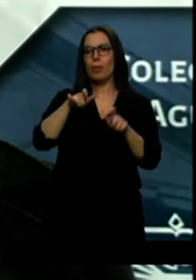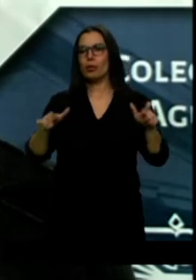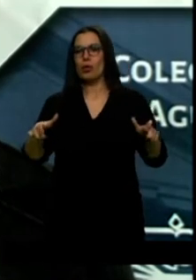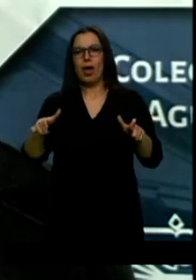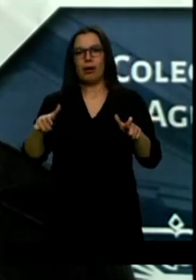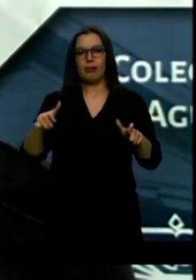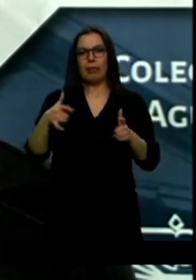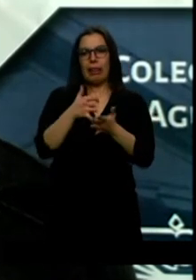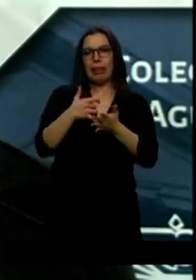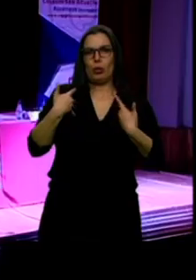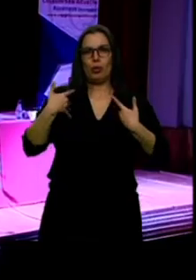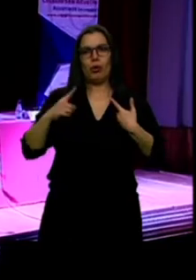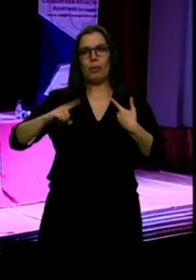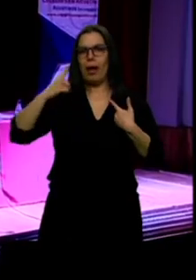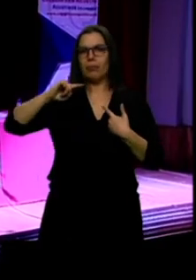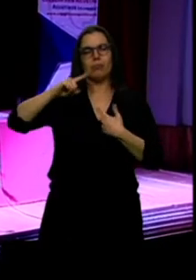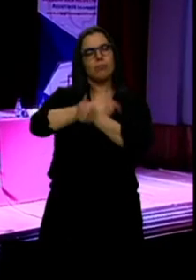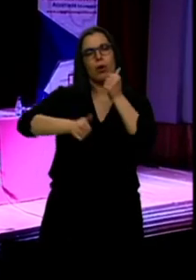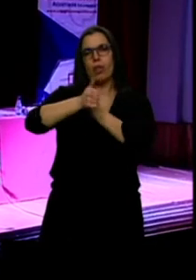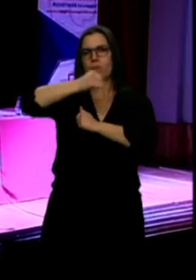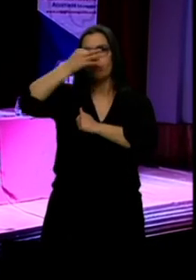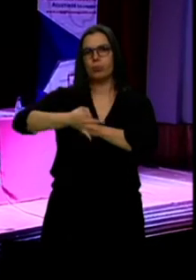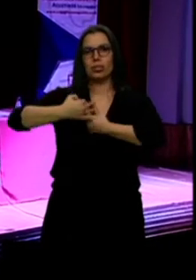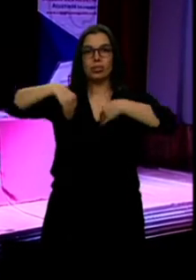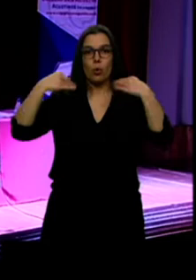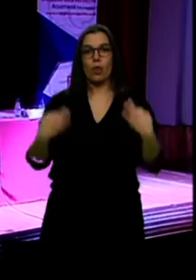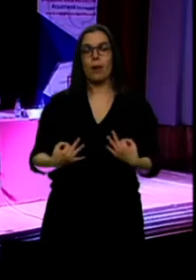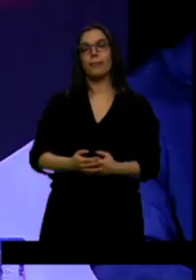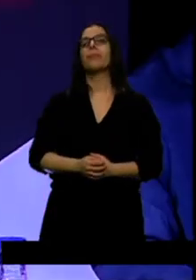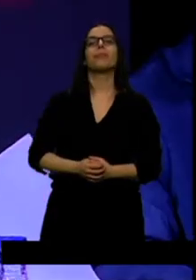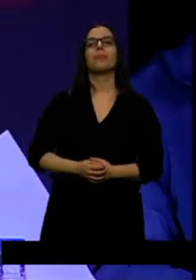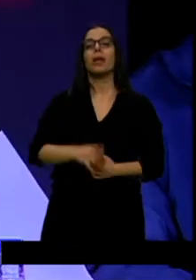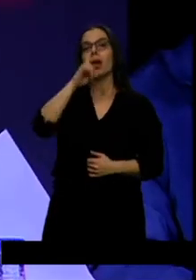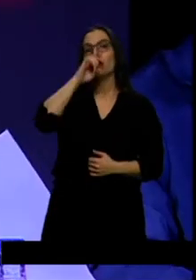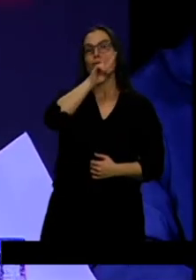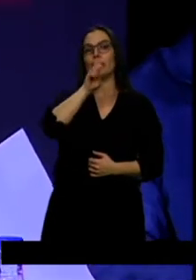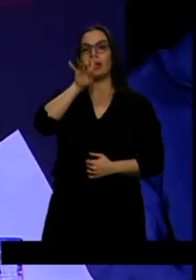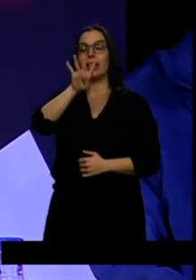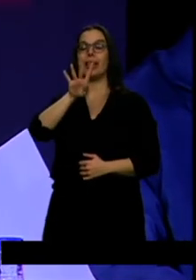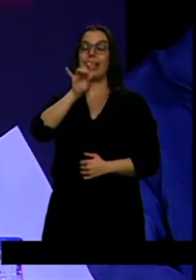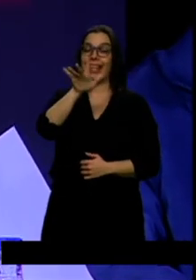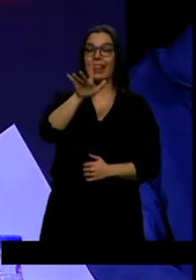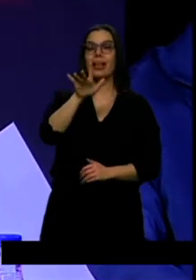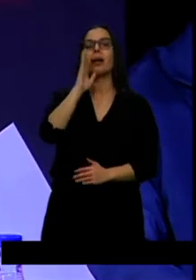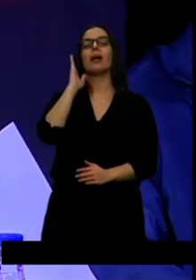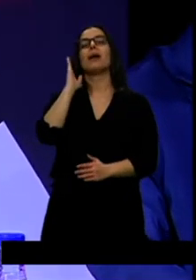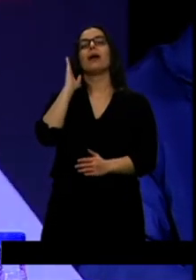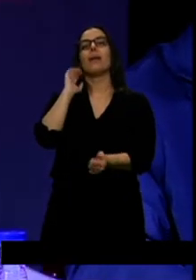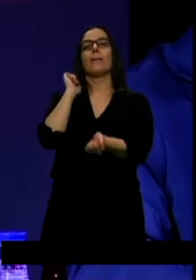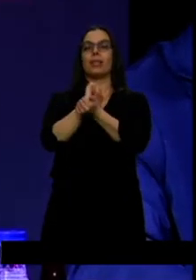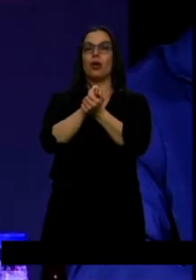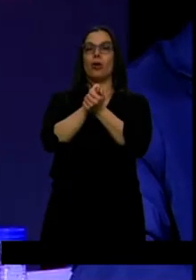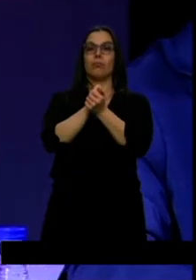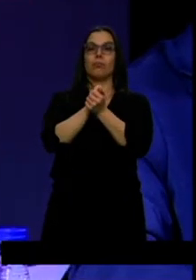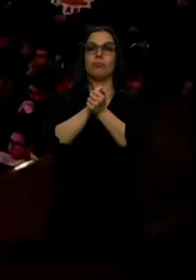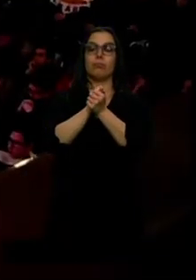de imponerse la seguridad. La prisión permanente entró en vigor en el año 2015, aunque en 2017 el Congreso tomó en consideración la